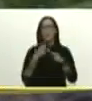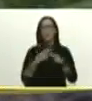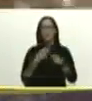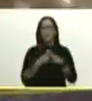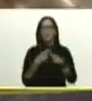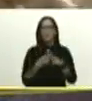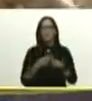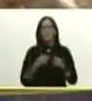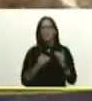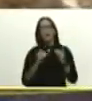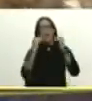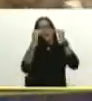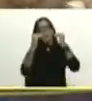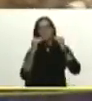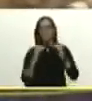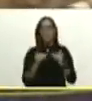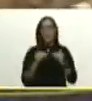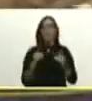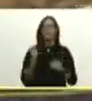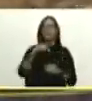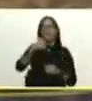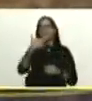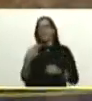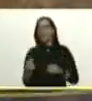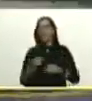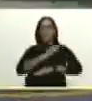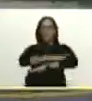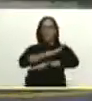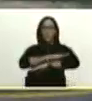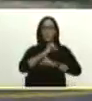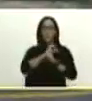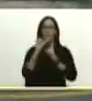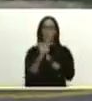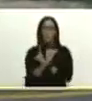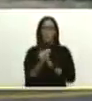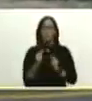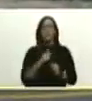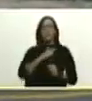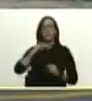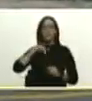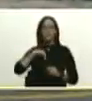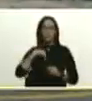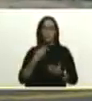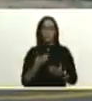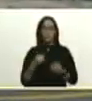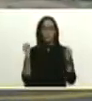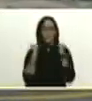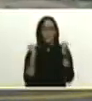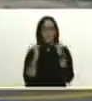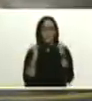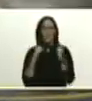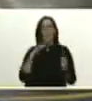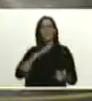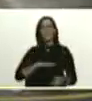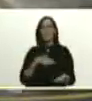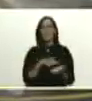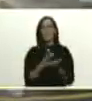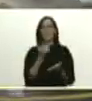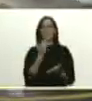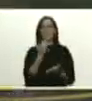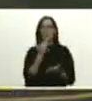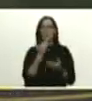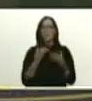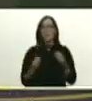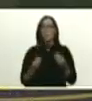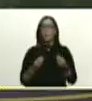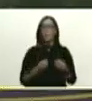pueda establecer el comportamiento atmosférico. En el caso nuestro del estado Mérida, está ocurriendo algo muy similar a